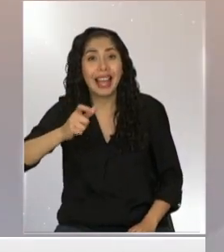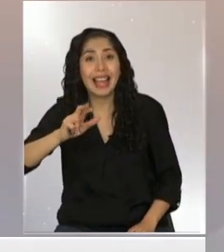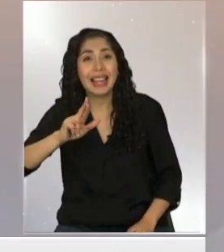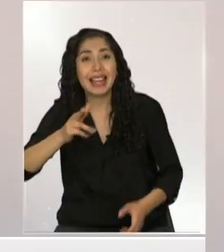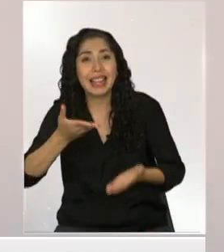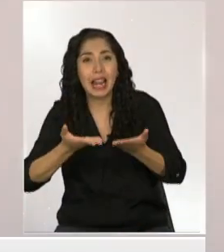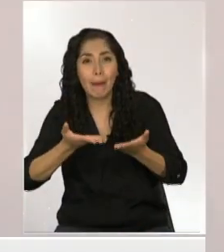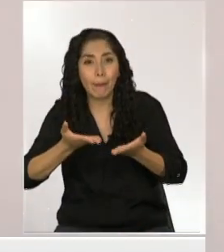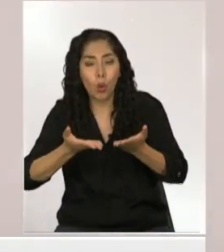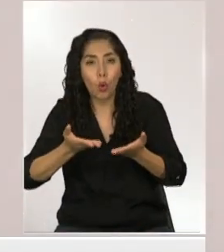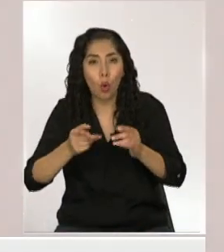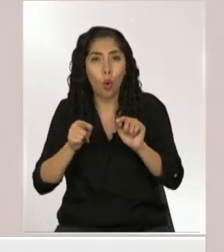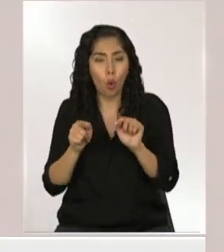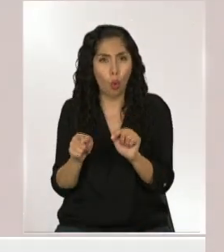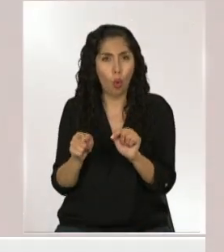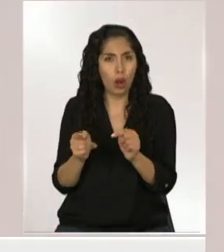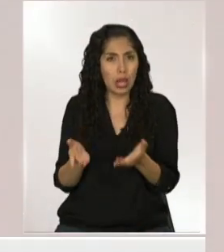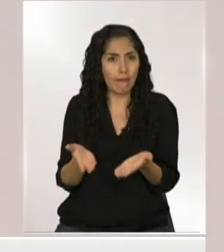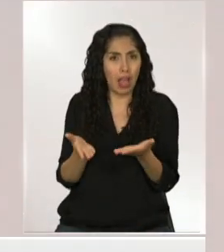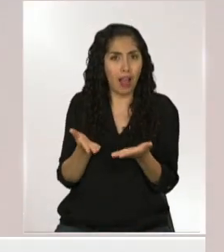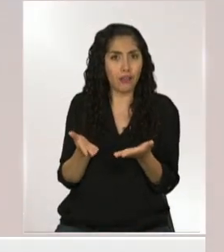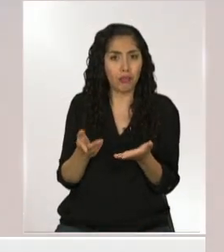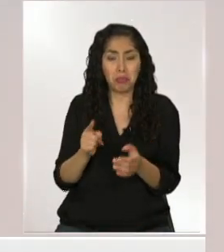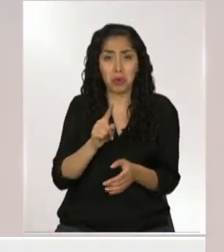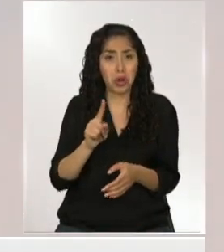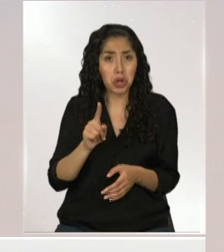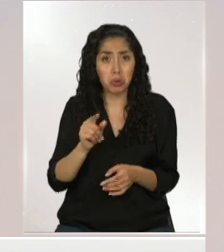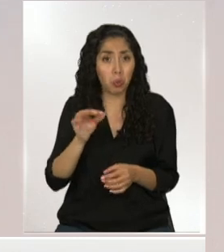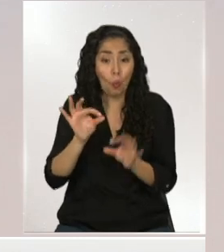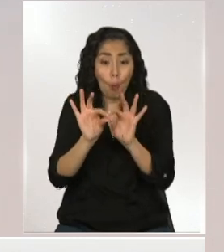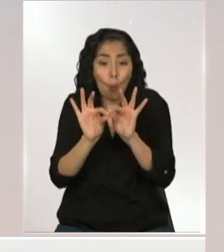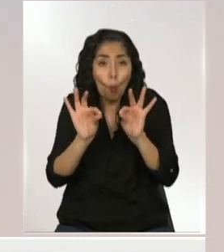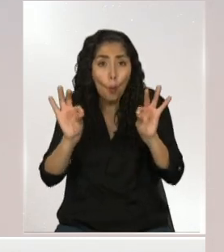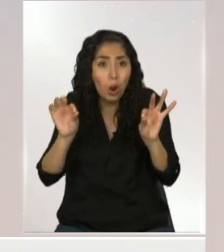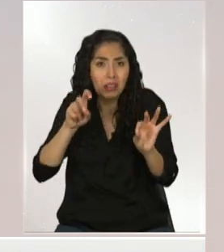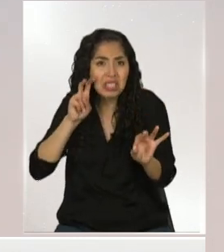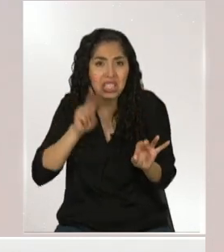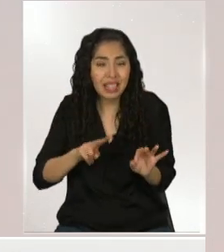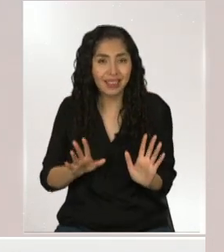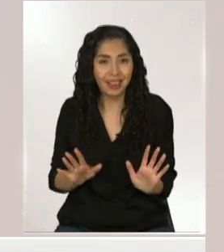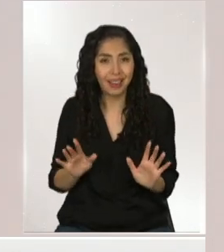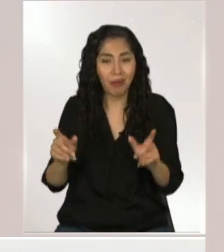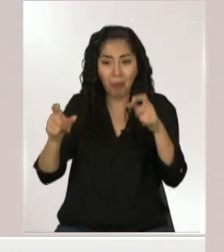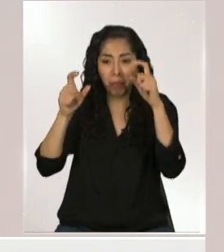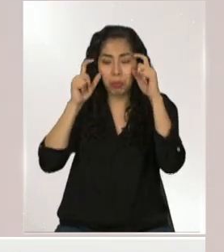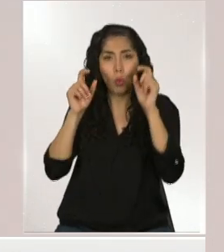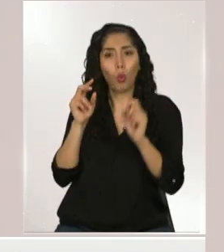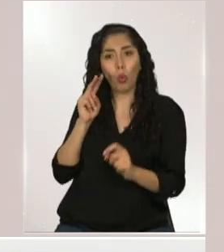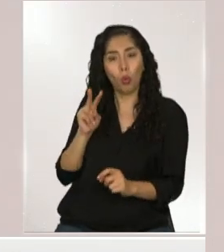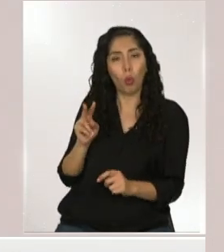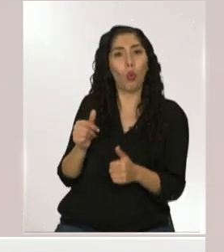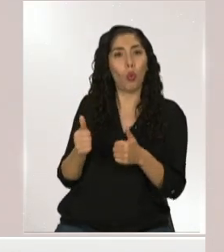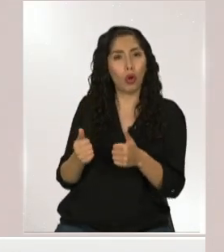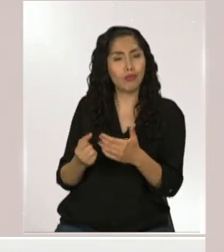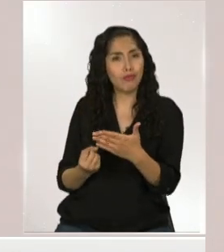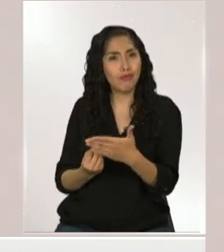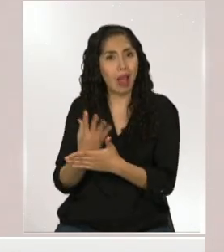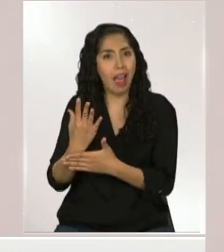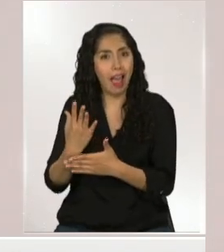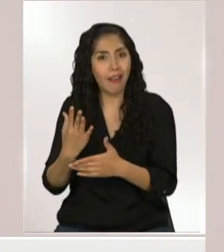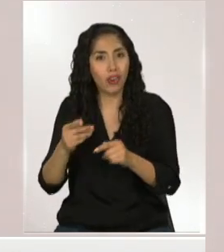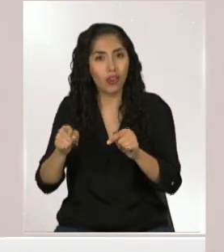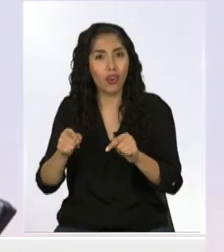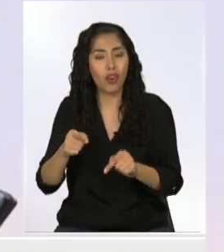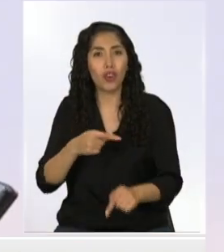aparecido en el mercado y no utiliza ningún tipo de cable. Es la nueva apuesta, una que ha dado mucho que hablar justamente esta semana y que se llama